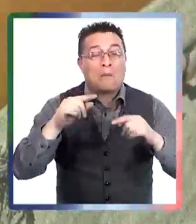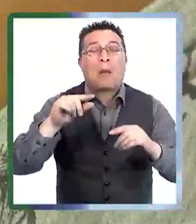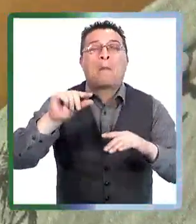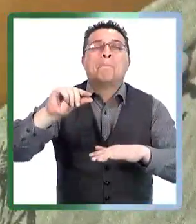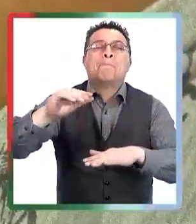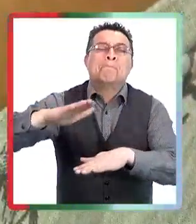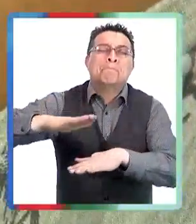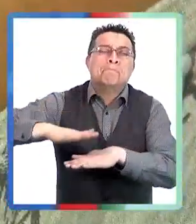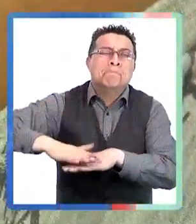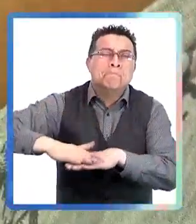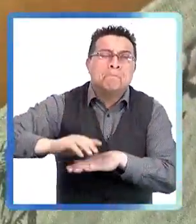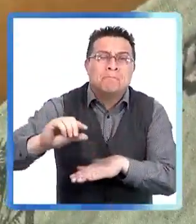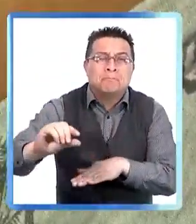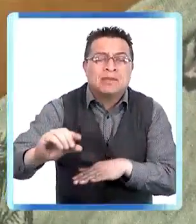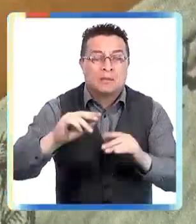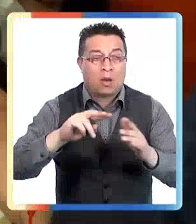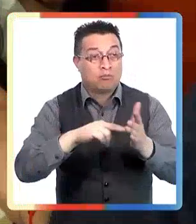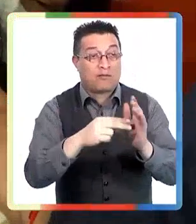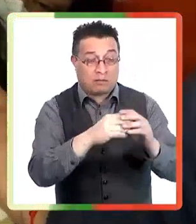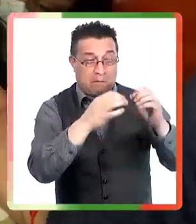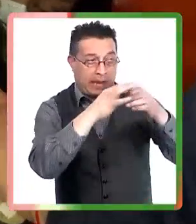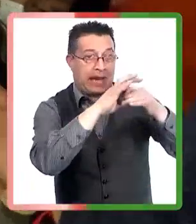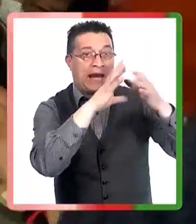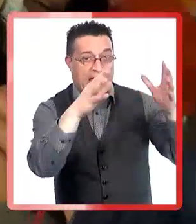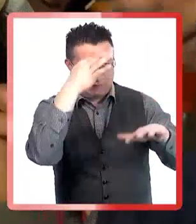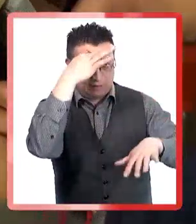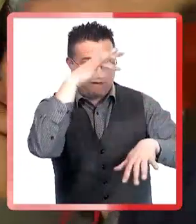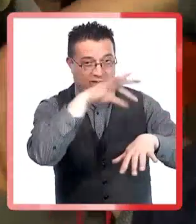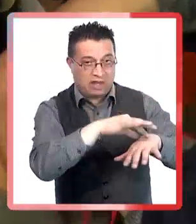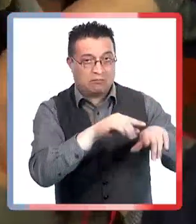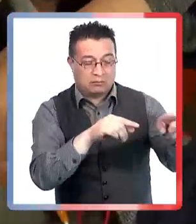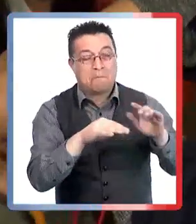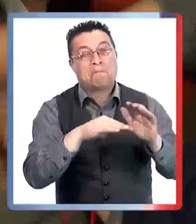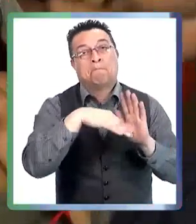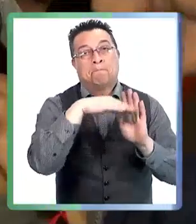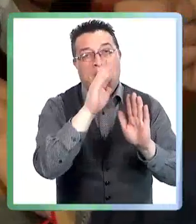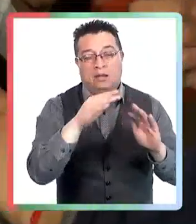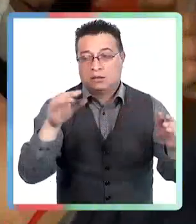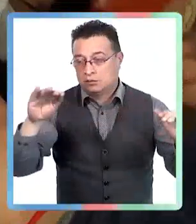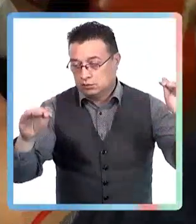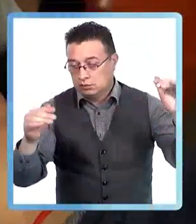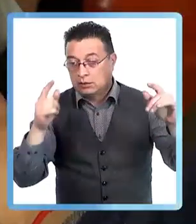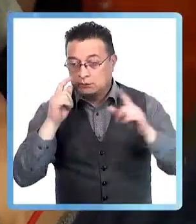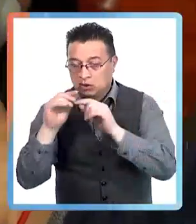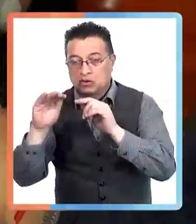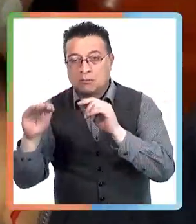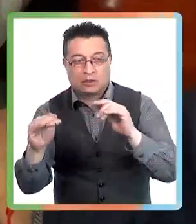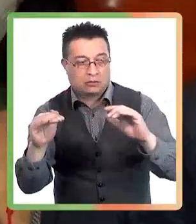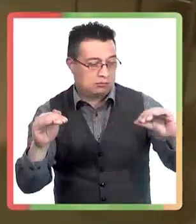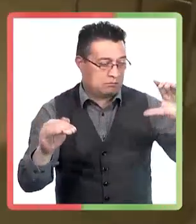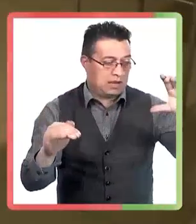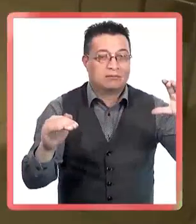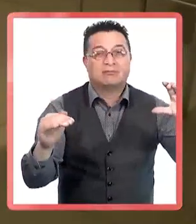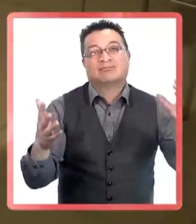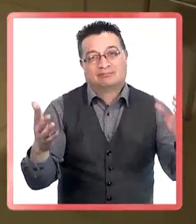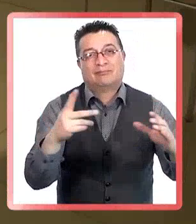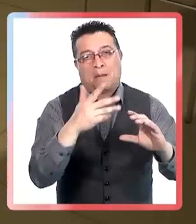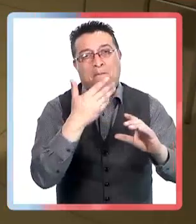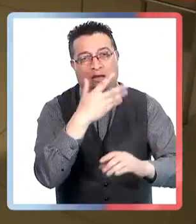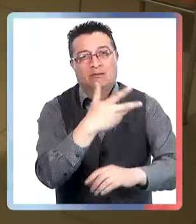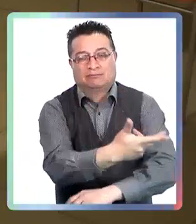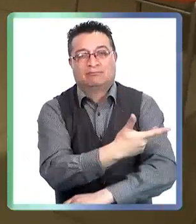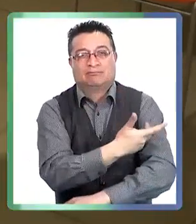lo tanto, la llamada a vacunar, como lo hemos hecho históricamente, como tenemos en Chile, cultura de vacunación. Las vacunas cambiaron